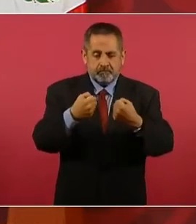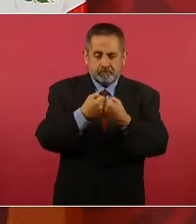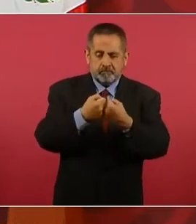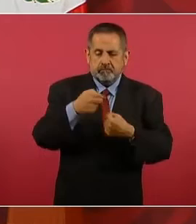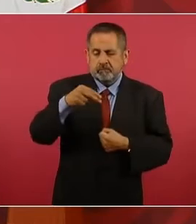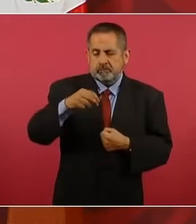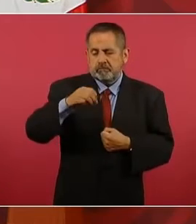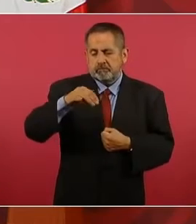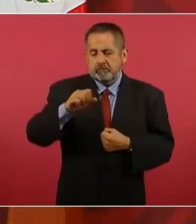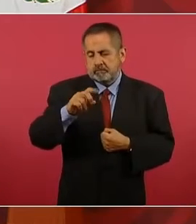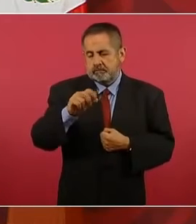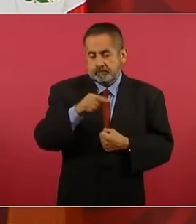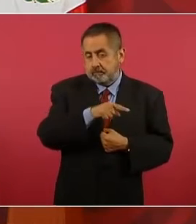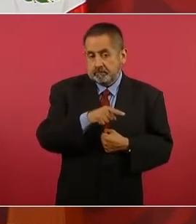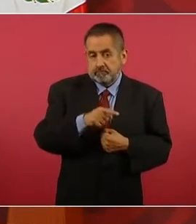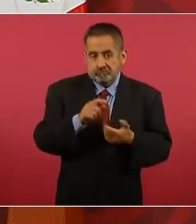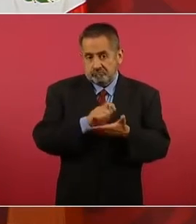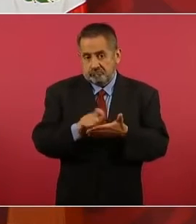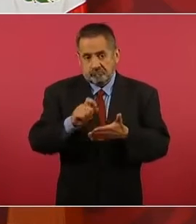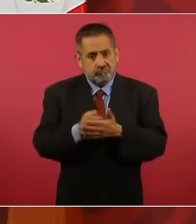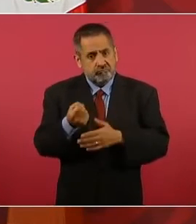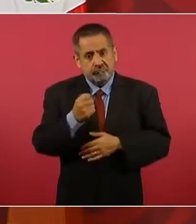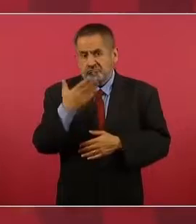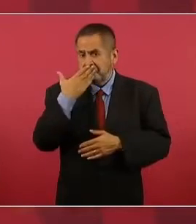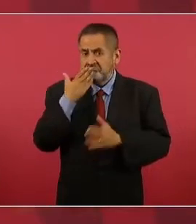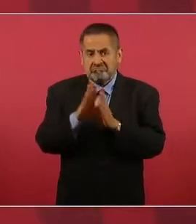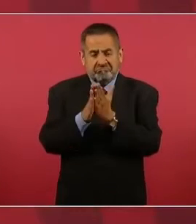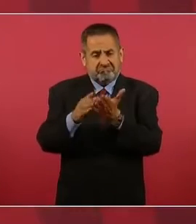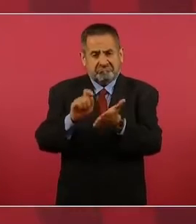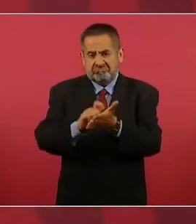Nómada, un buen libro,